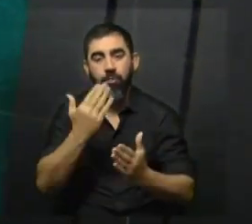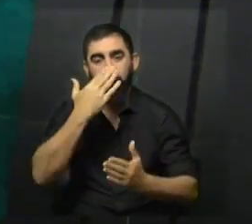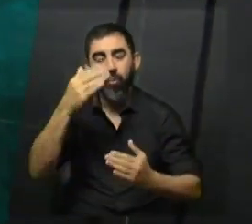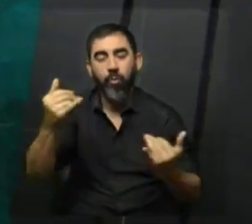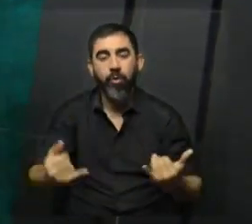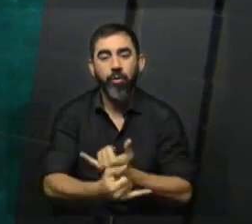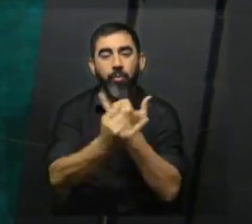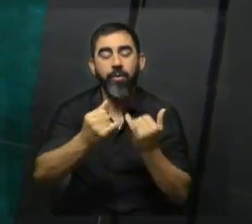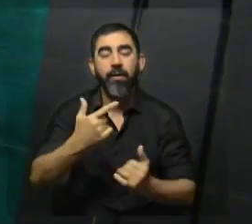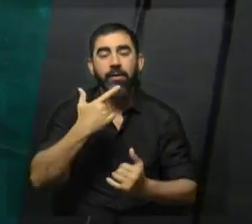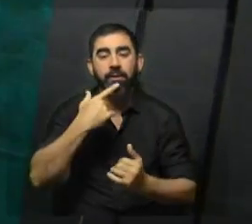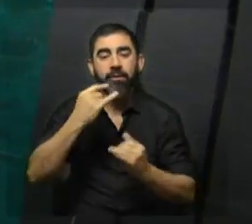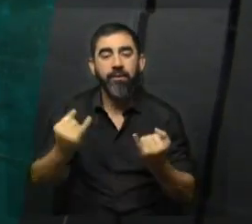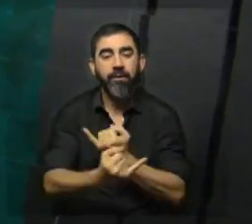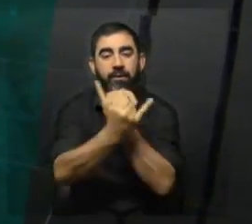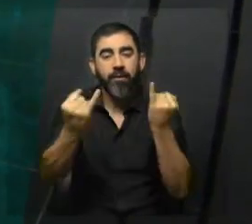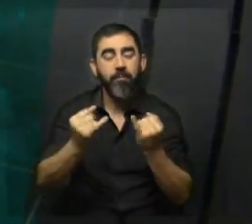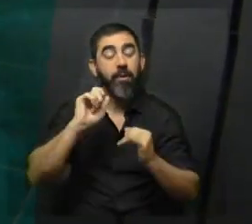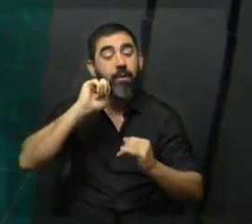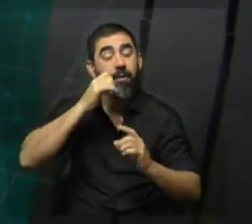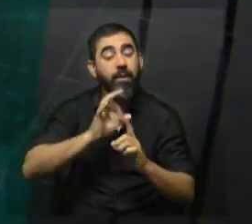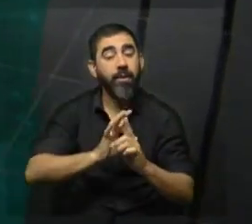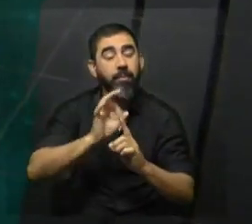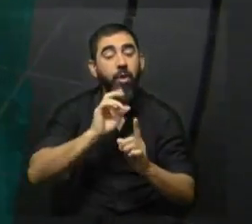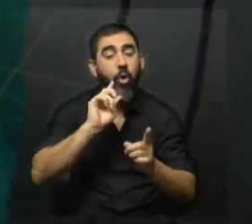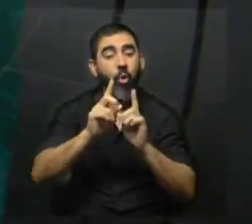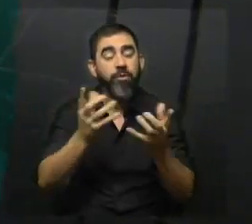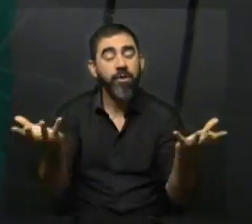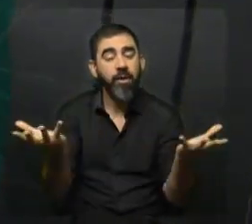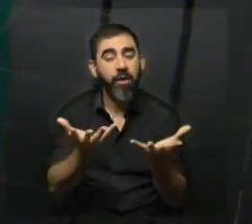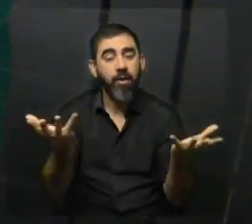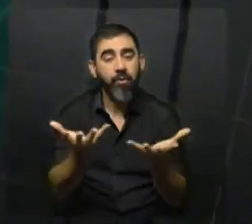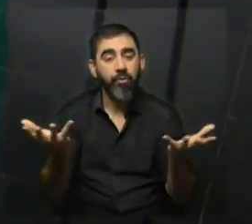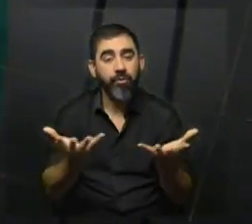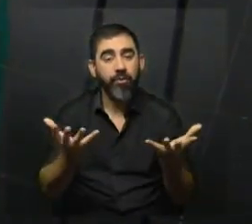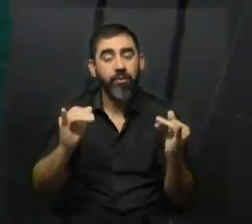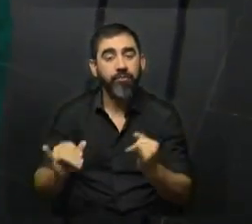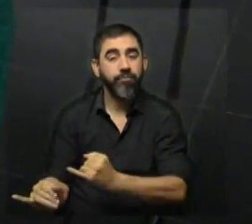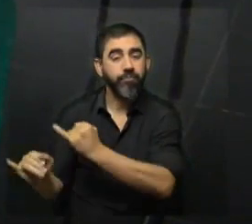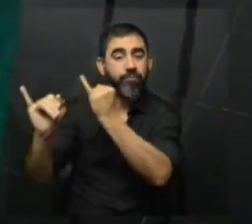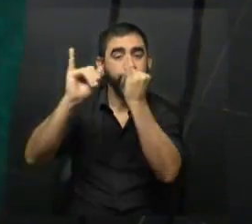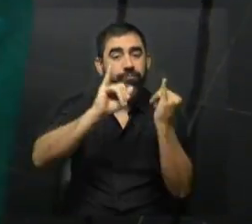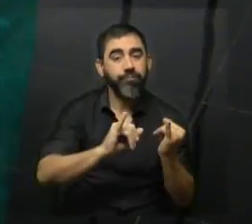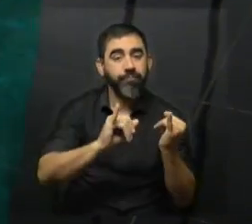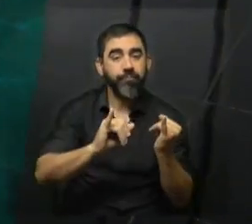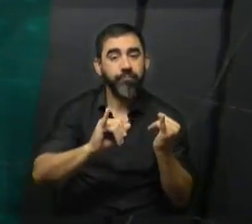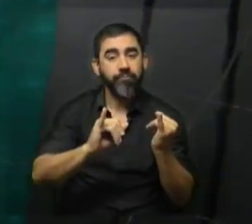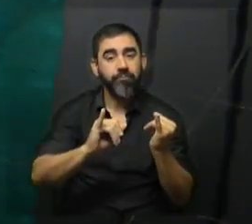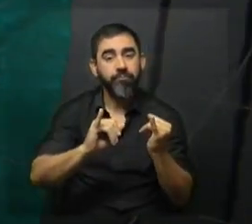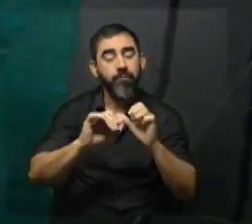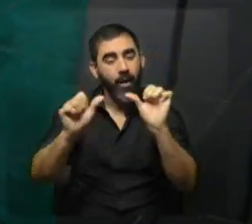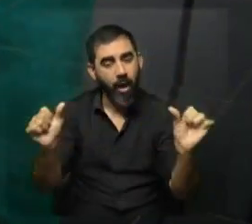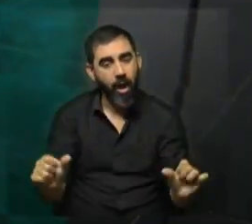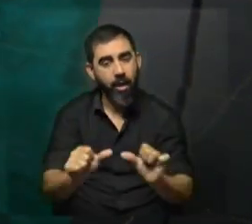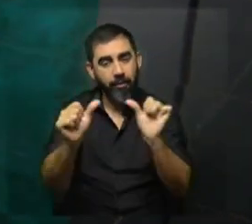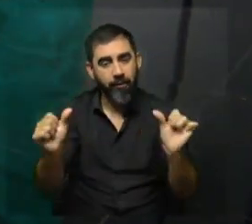día del mes de septiembre con una temperatura bien agradable. Estamos en los 11 grados a esta hora y una jornada, bueno, que se viene muy movida y